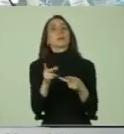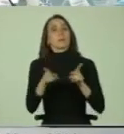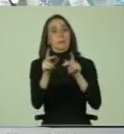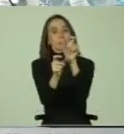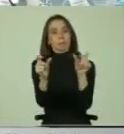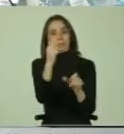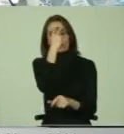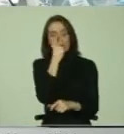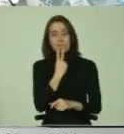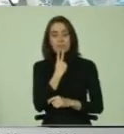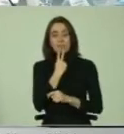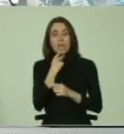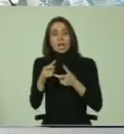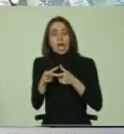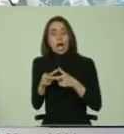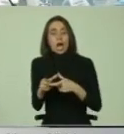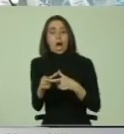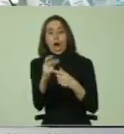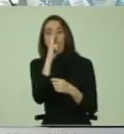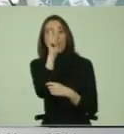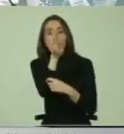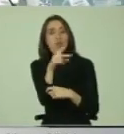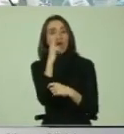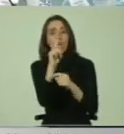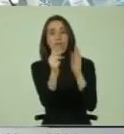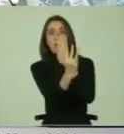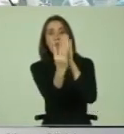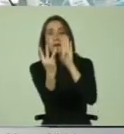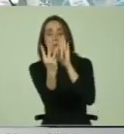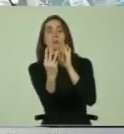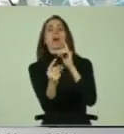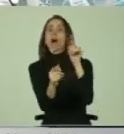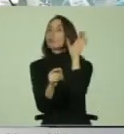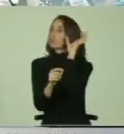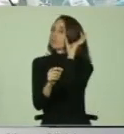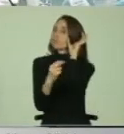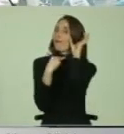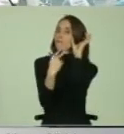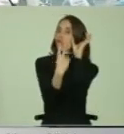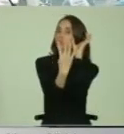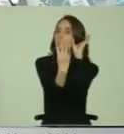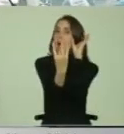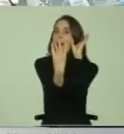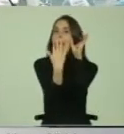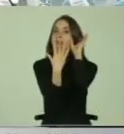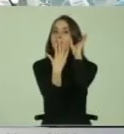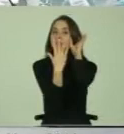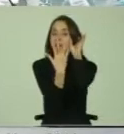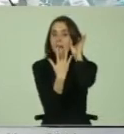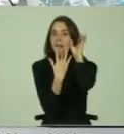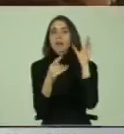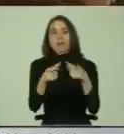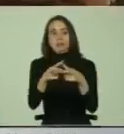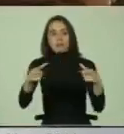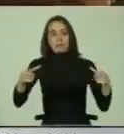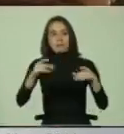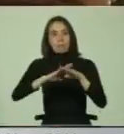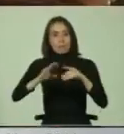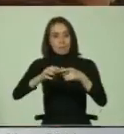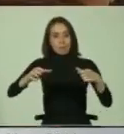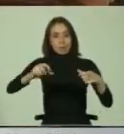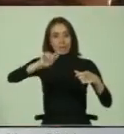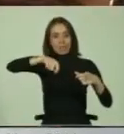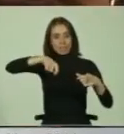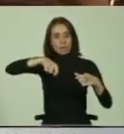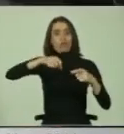personas ciegas acceder al contenido de medios digitales. Además de contar con papeletas accesibles, la